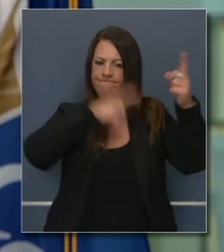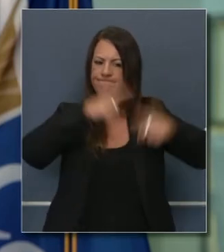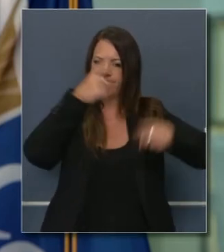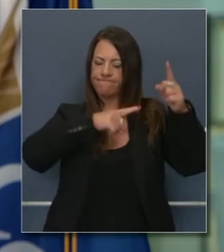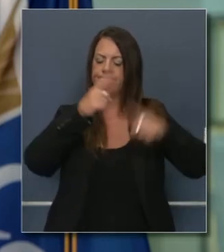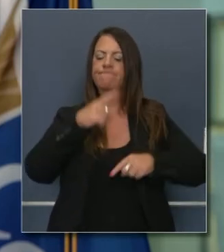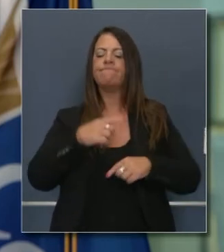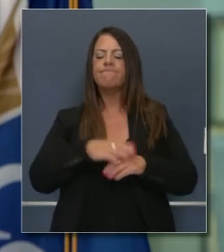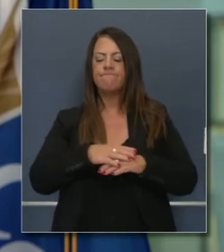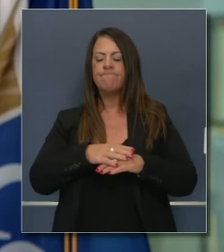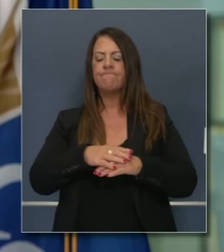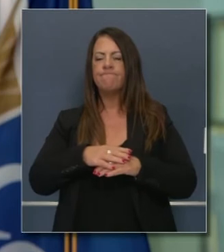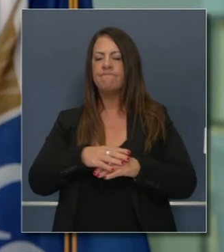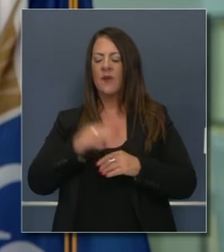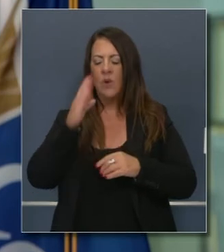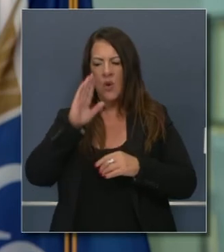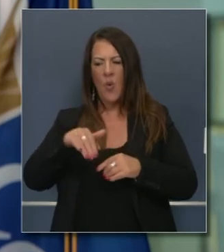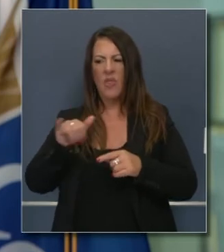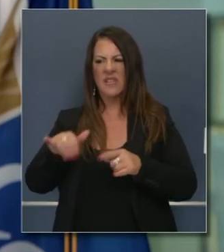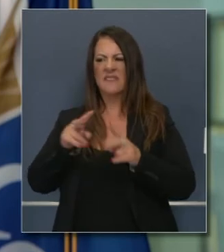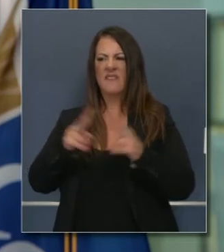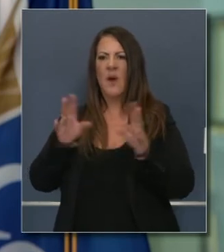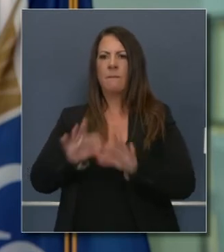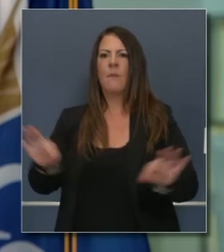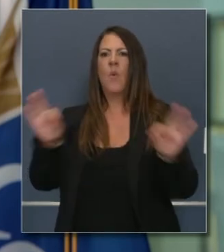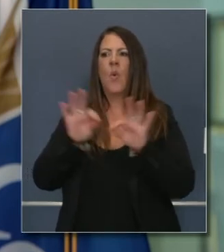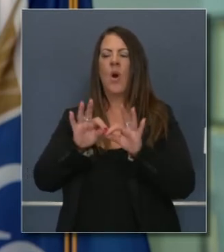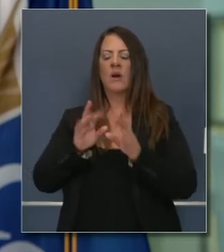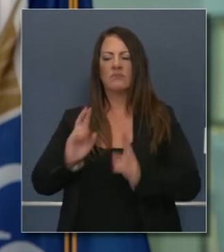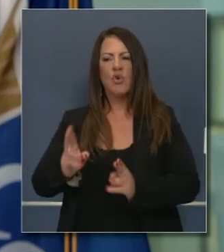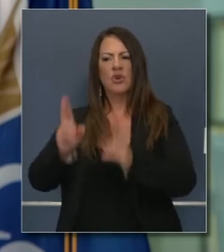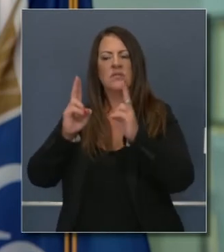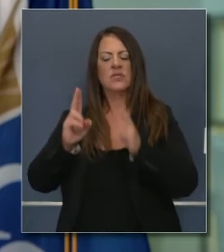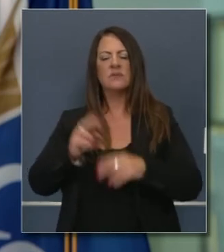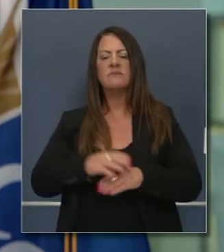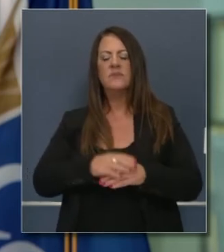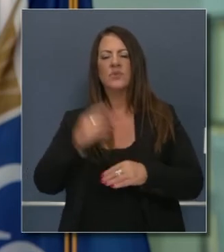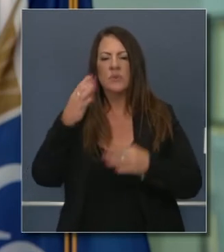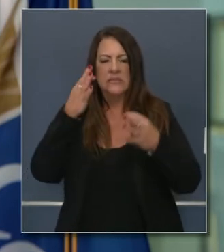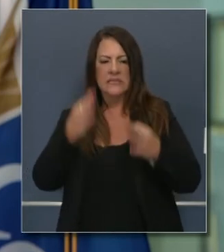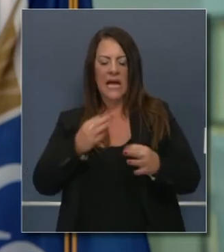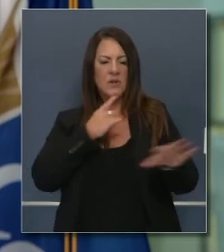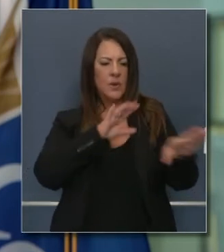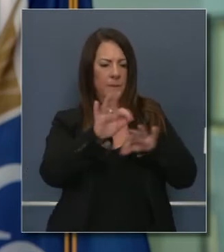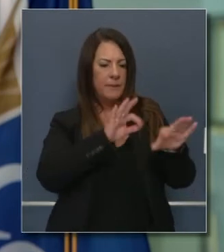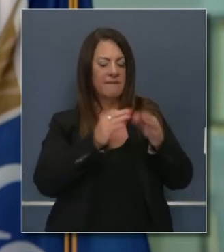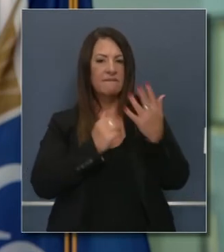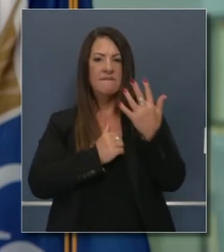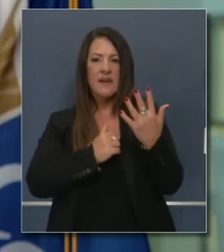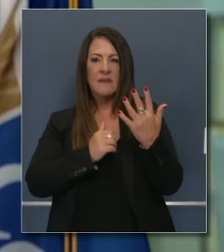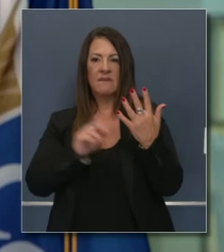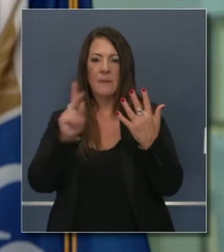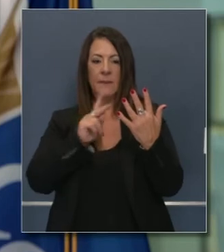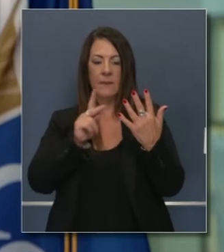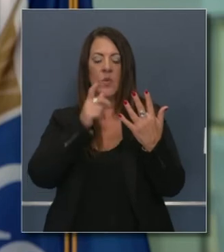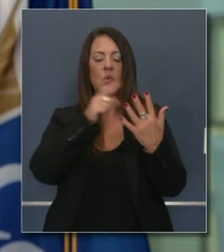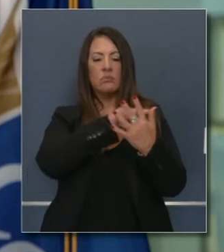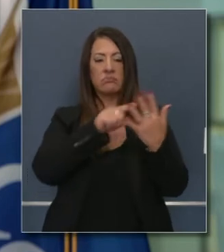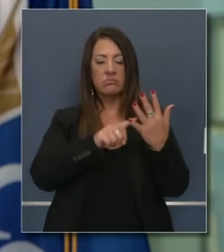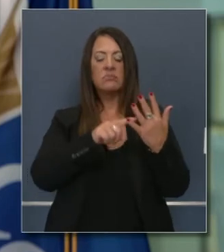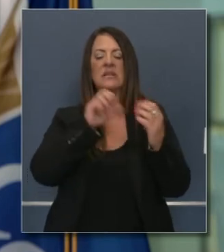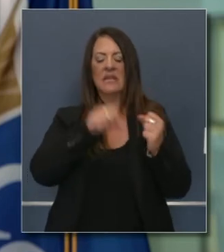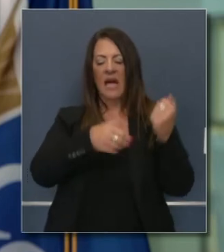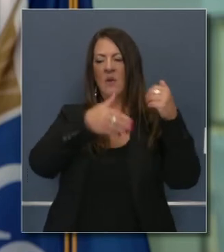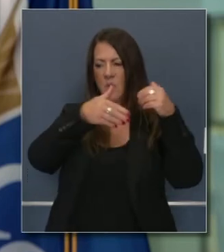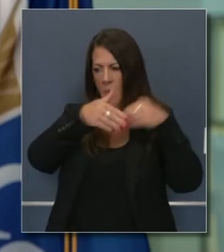objetivos y la misma urgencia y lo más importante es que podemos juntar este equipo de gente nueva y es